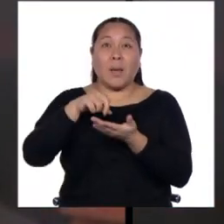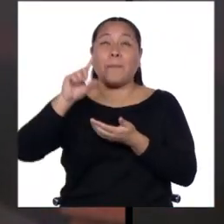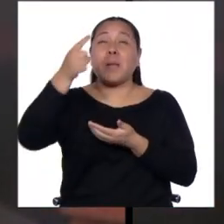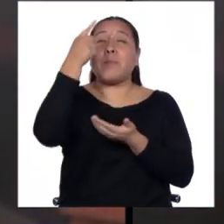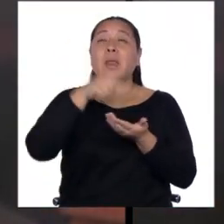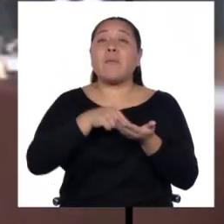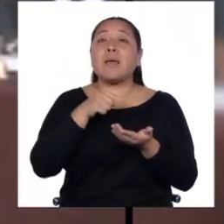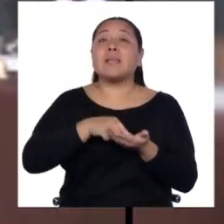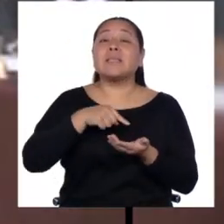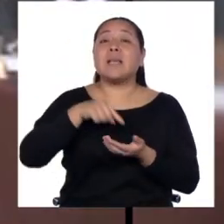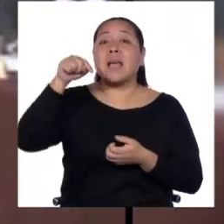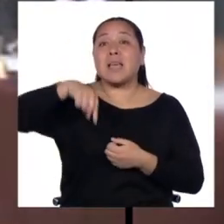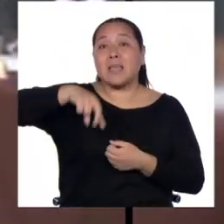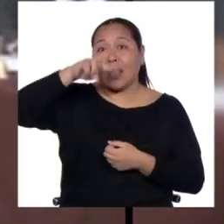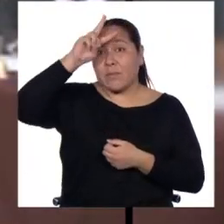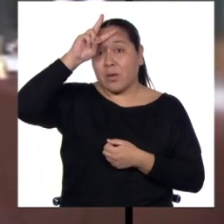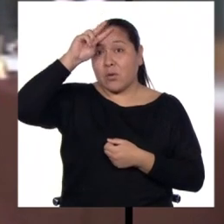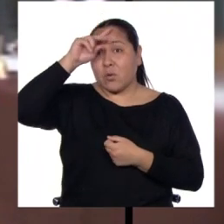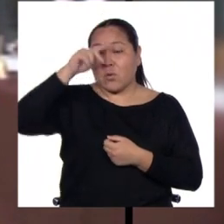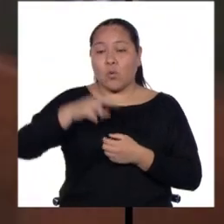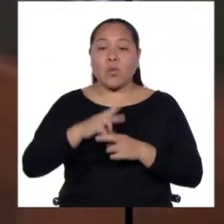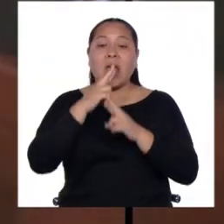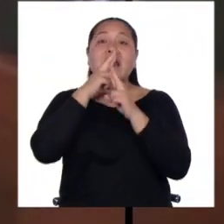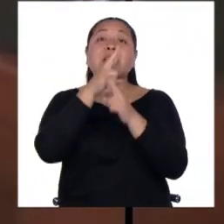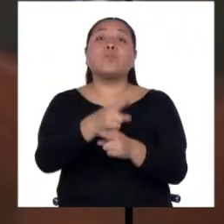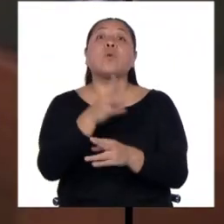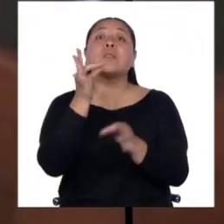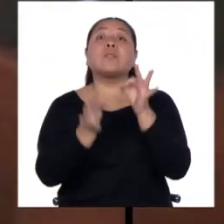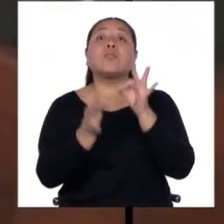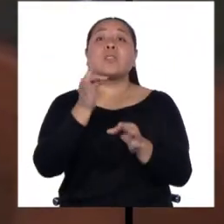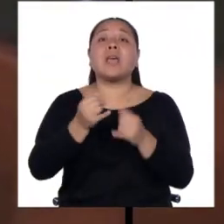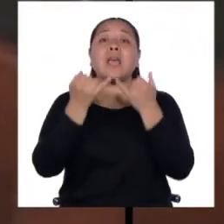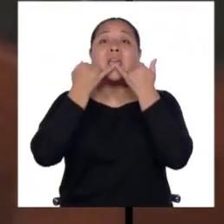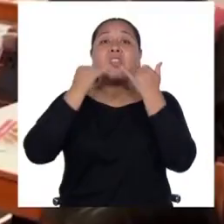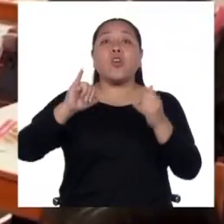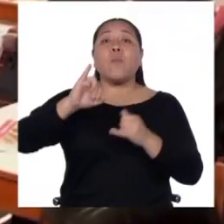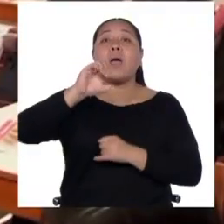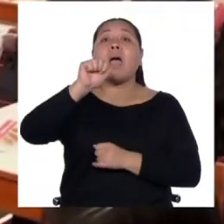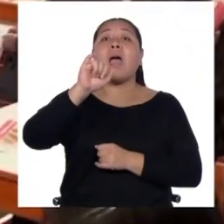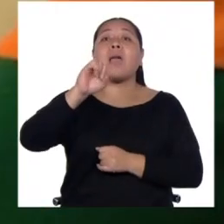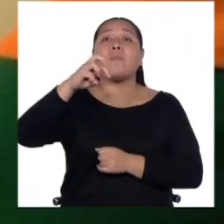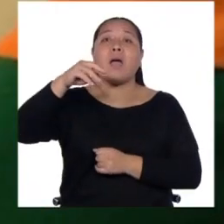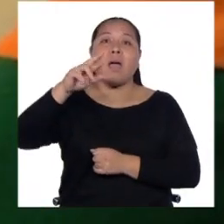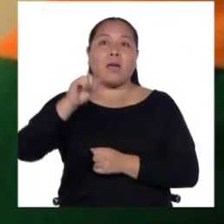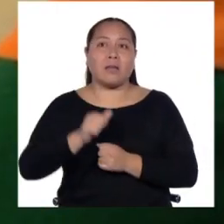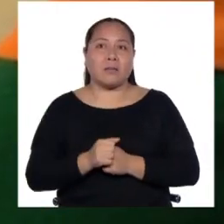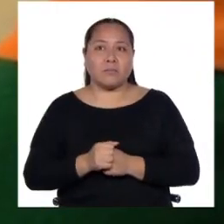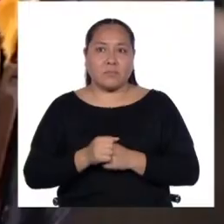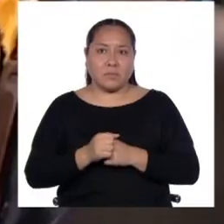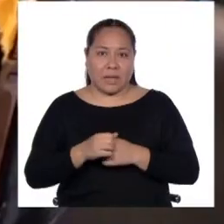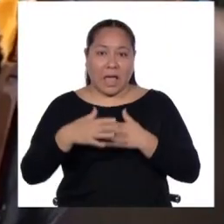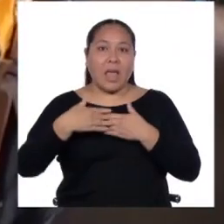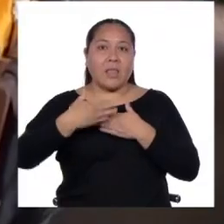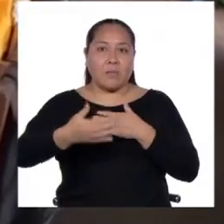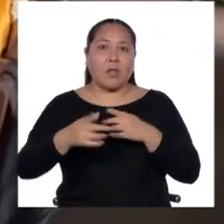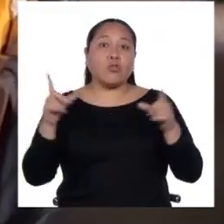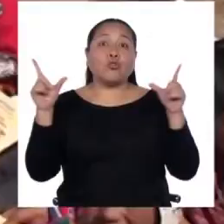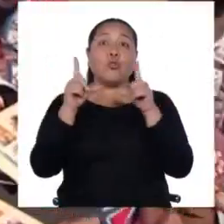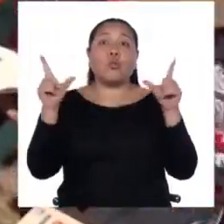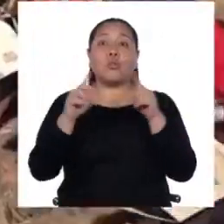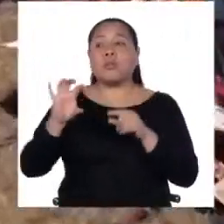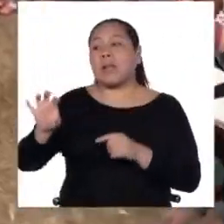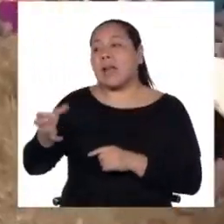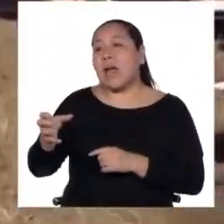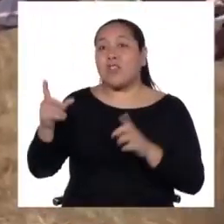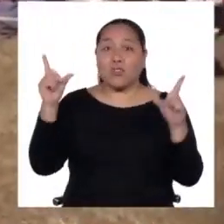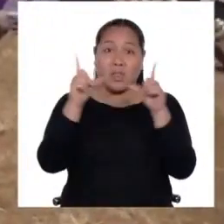Perú una sentencia judicial en idioma Aymara. Además de los medios de comunicación tradicionales como la